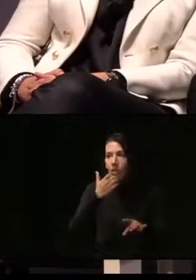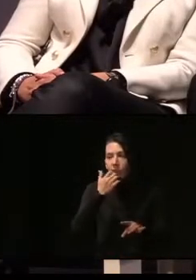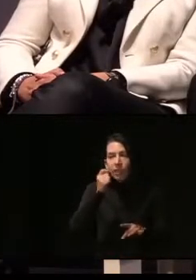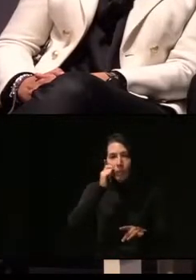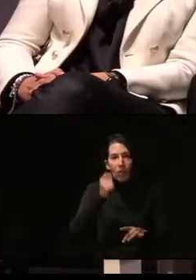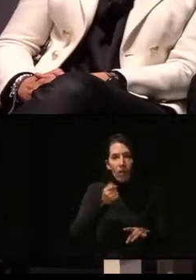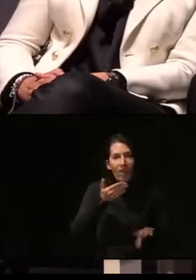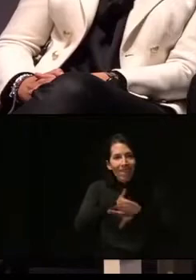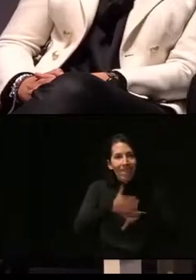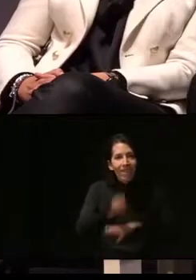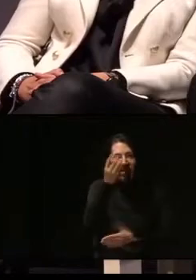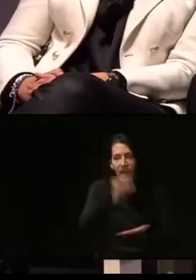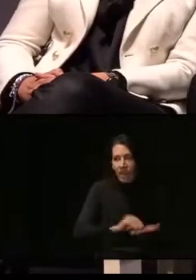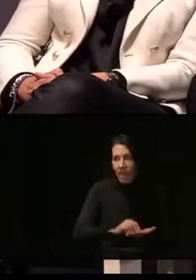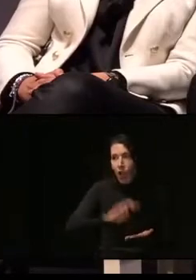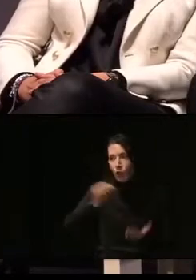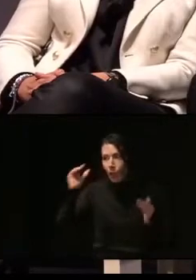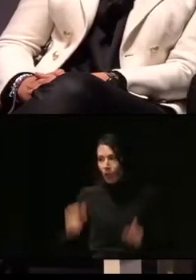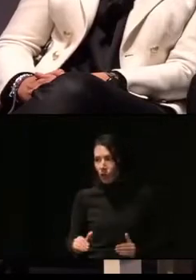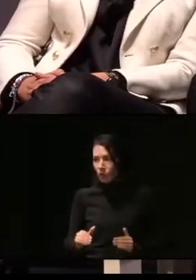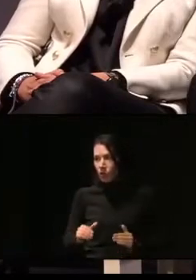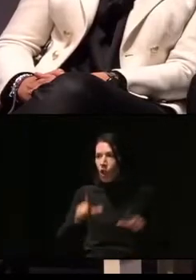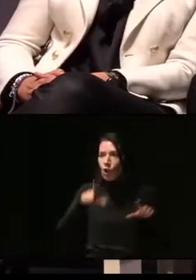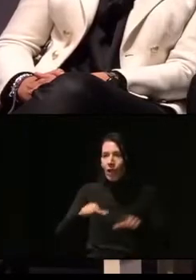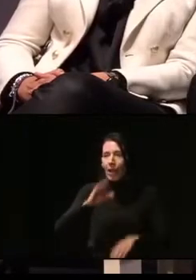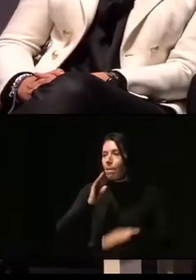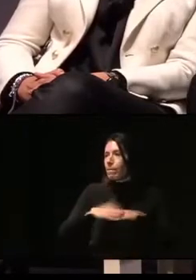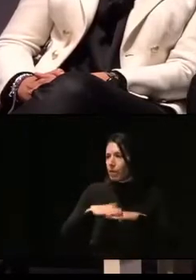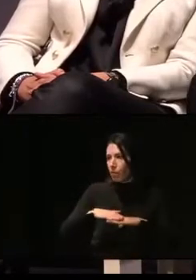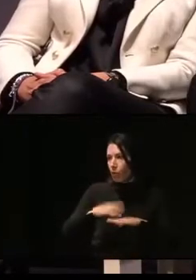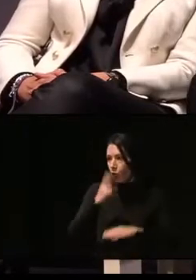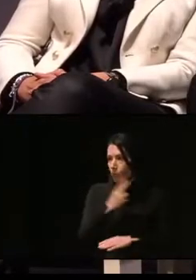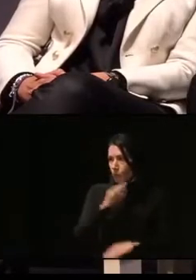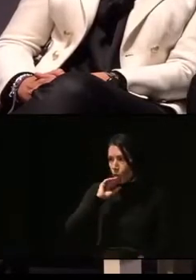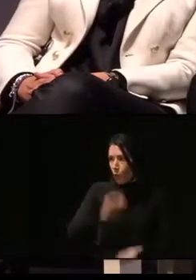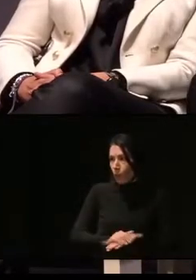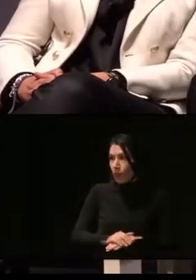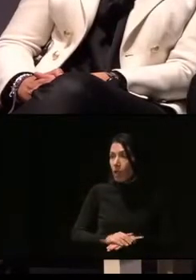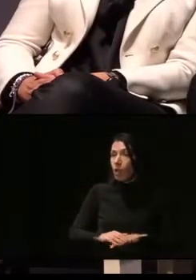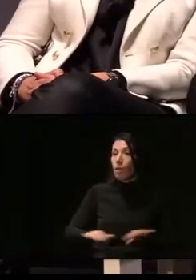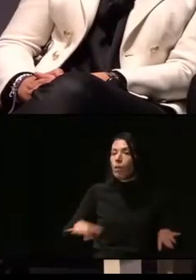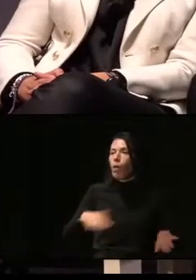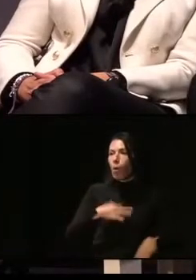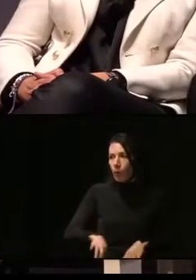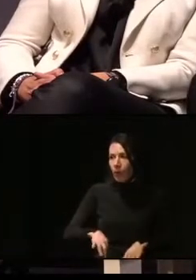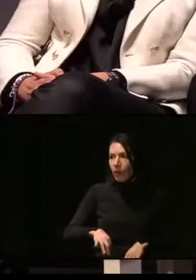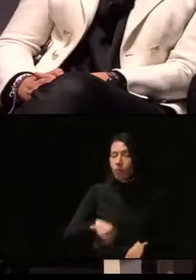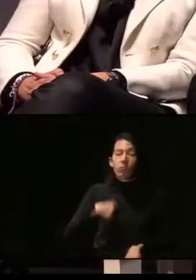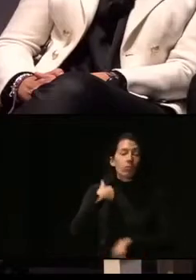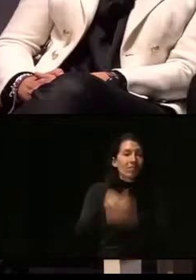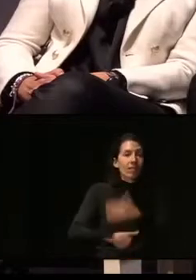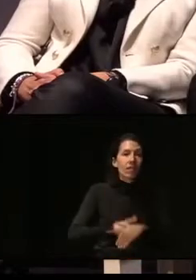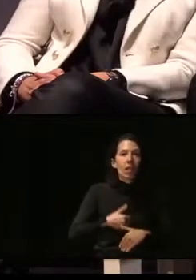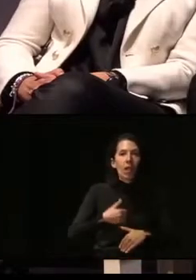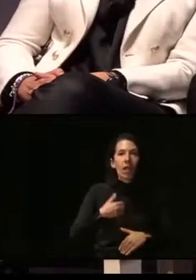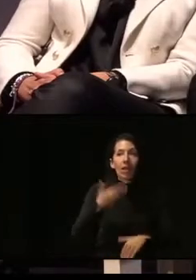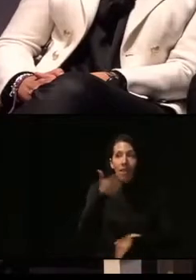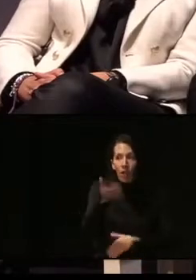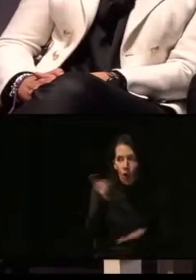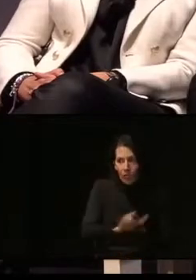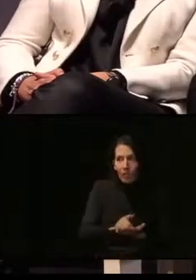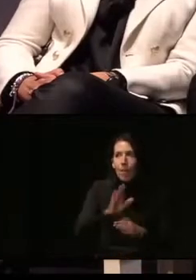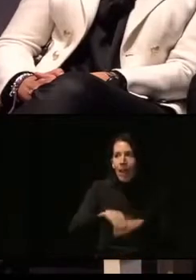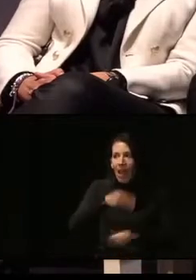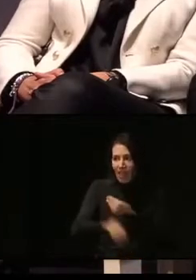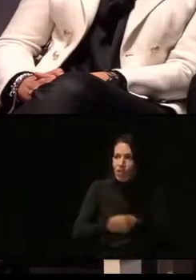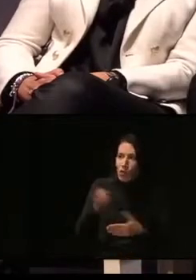veces, habrá locales que cumplamos mínimamente con ese compromiso. Pero, antes o después, volveremos al local para volver a realizar la